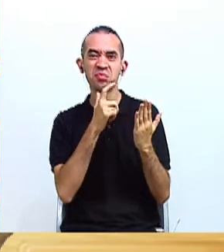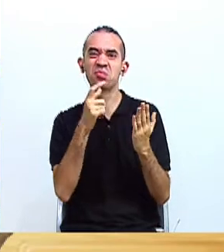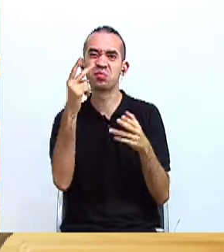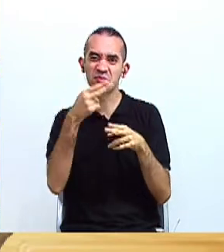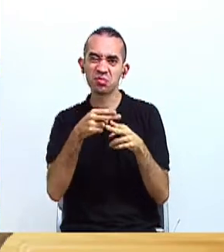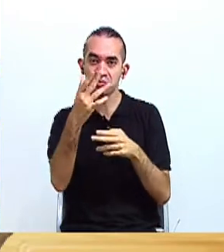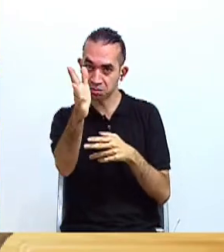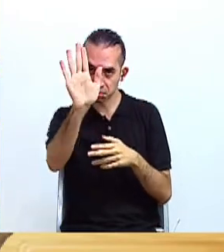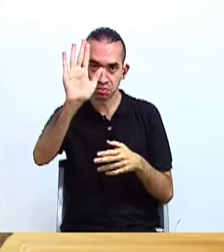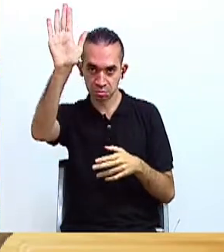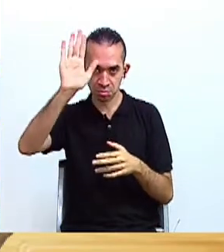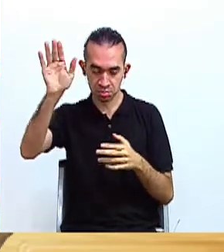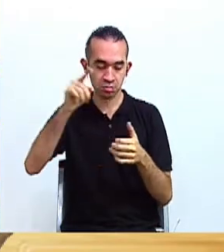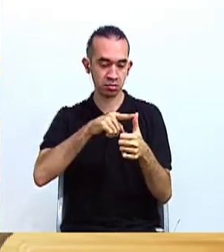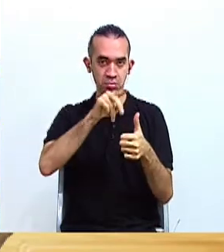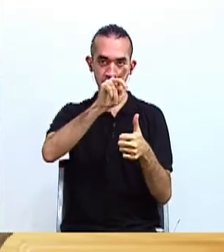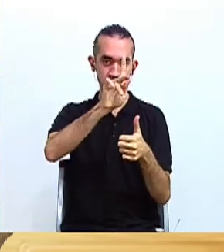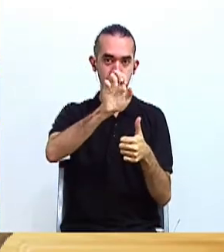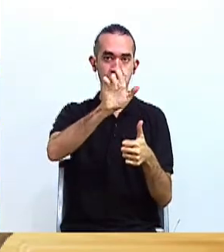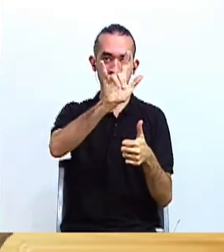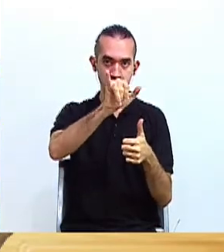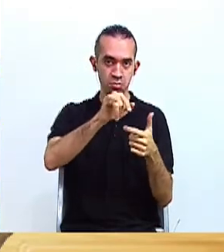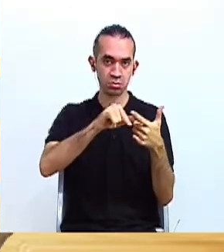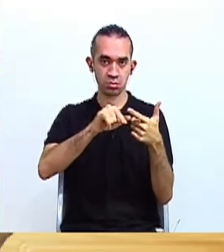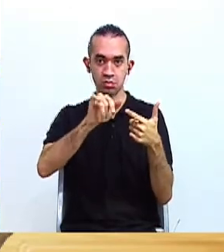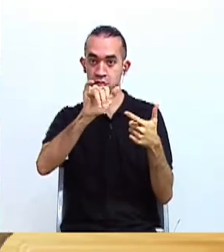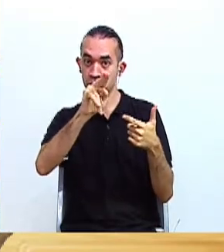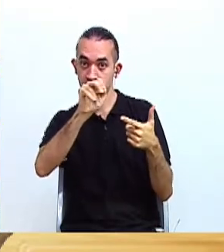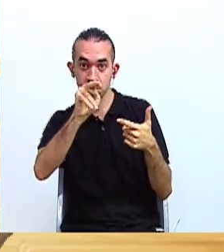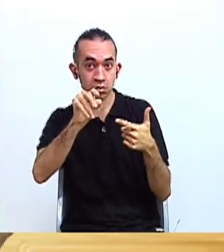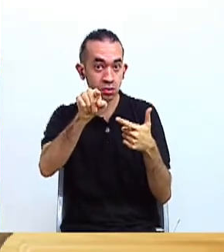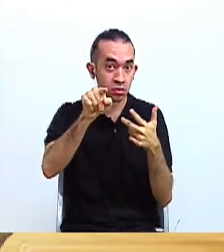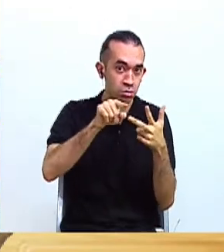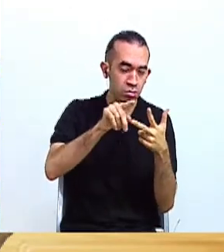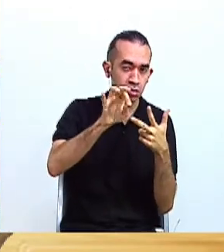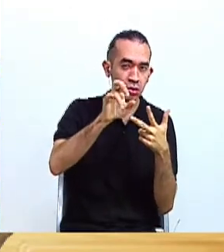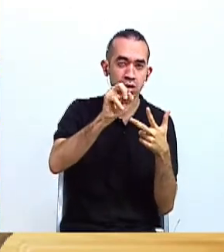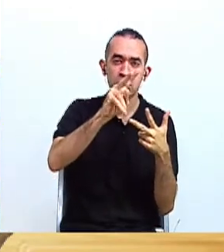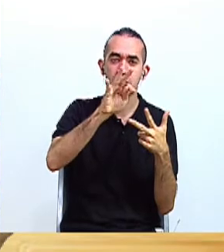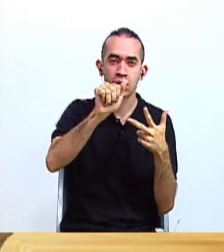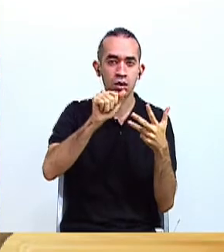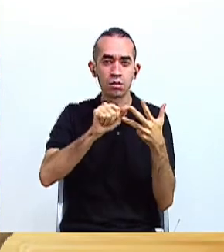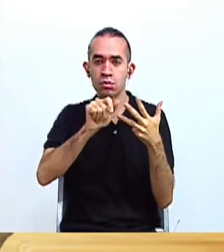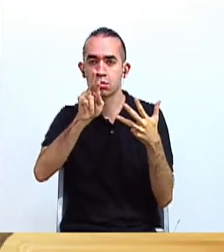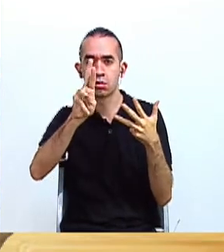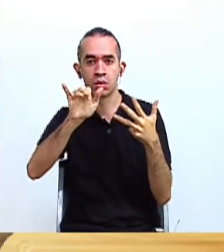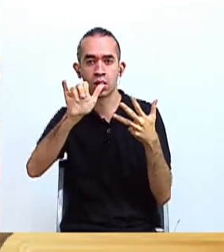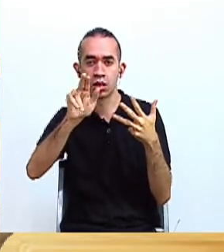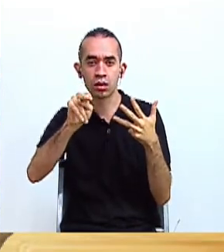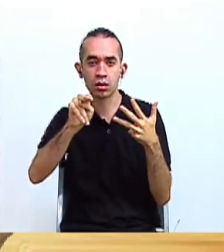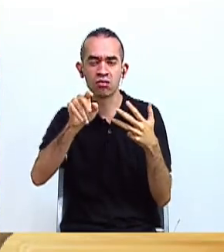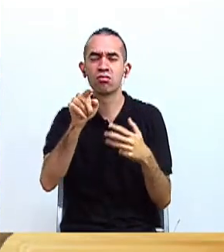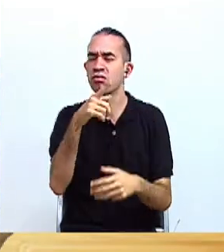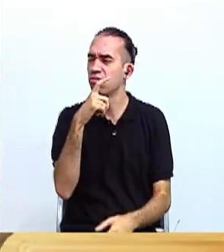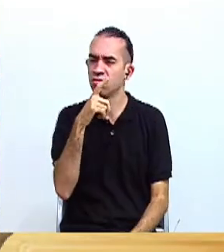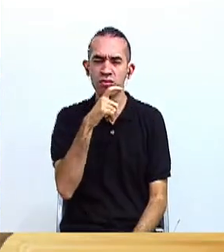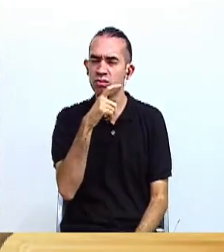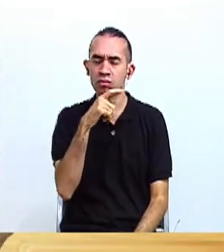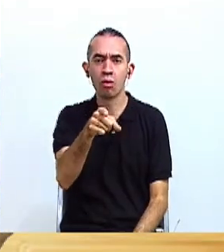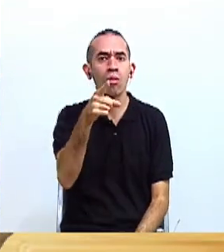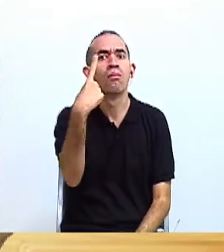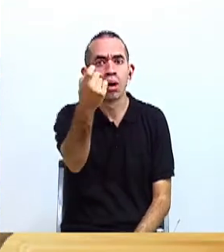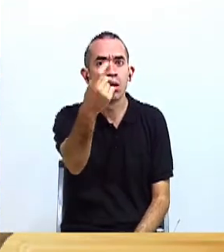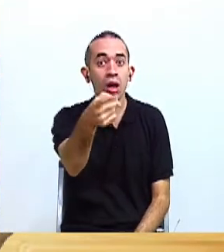¡Suscríbete al canal! Yo siento como que falta alguien. Claro, faltas vos,